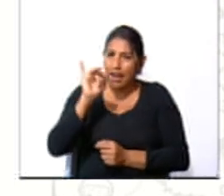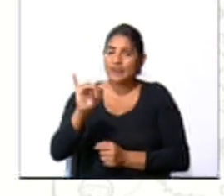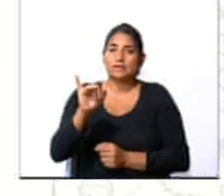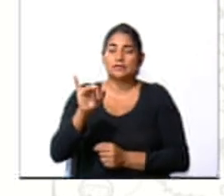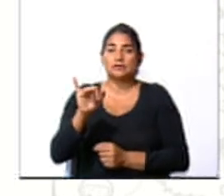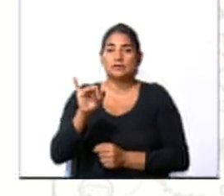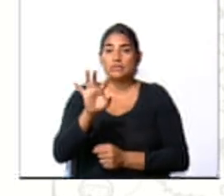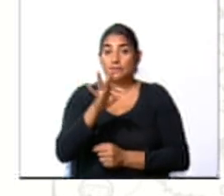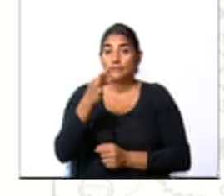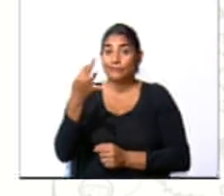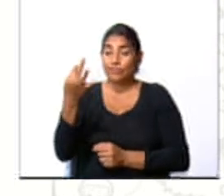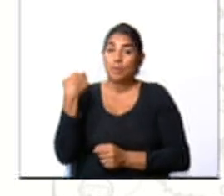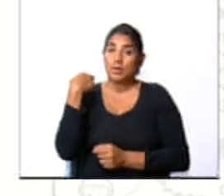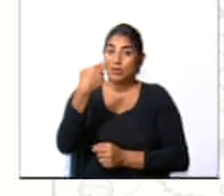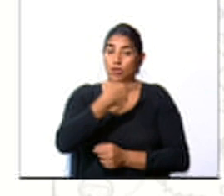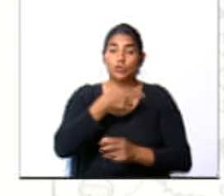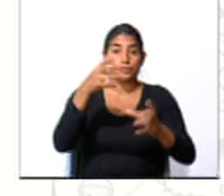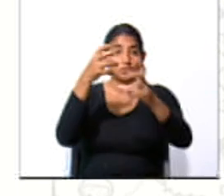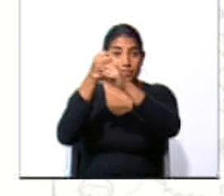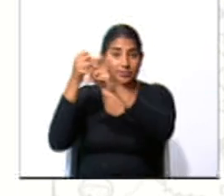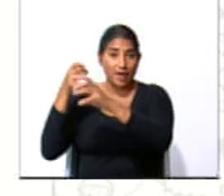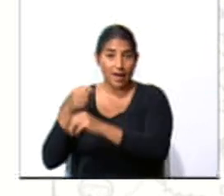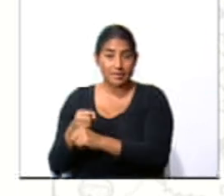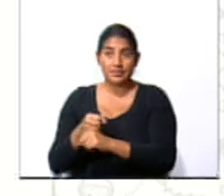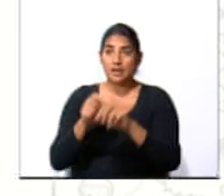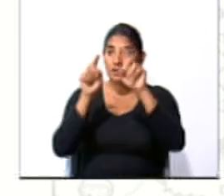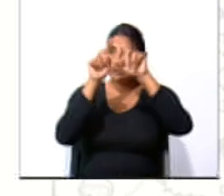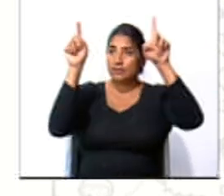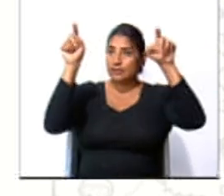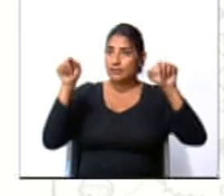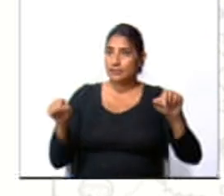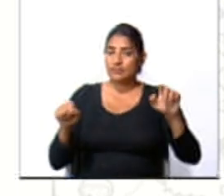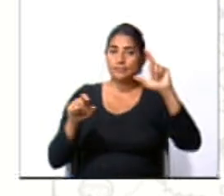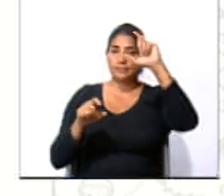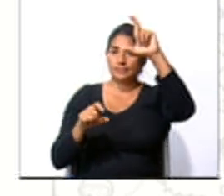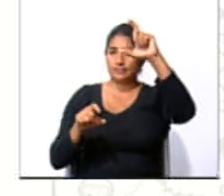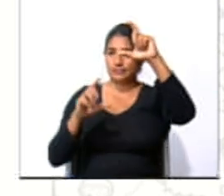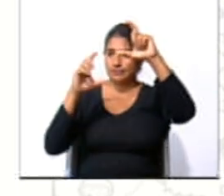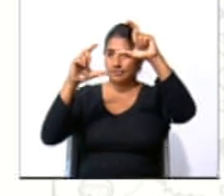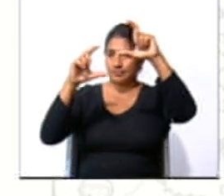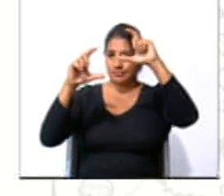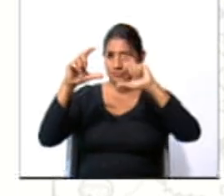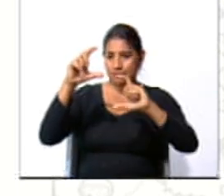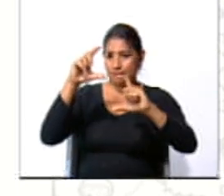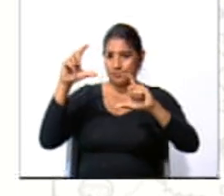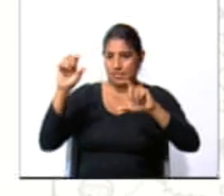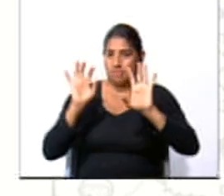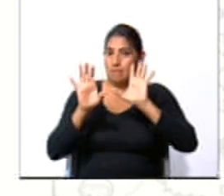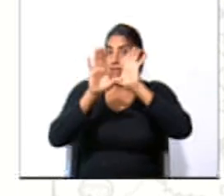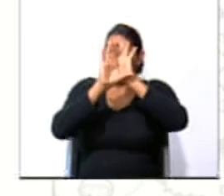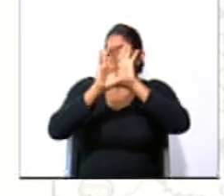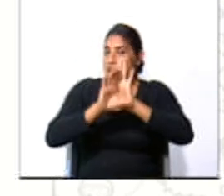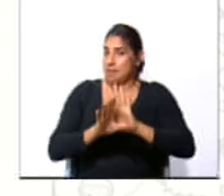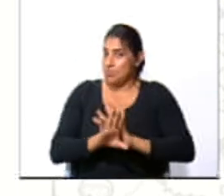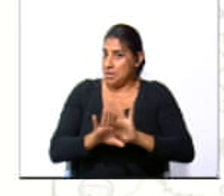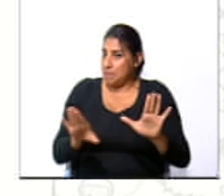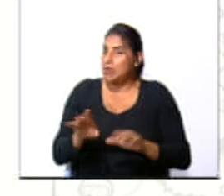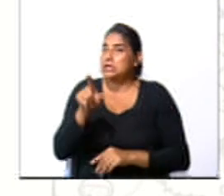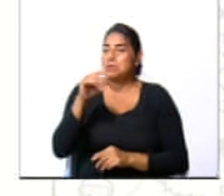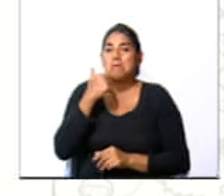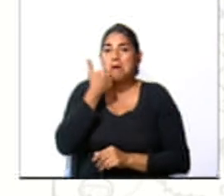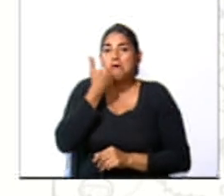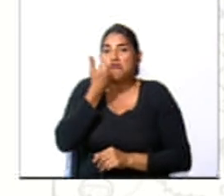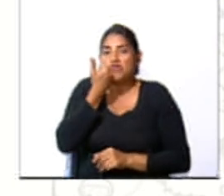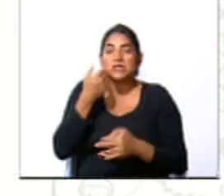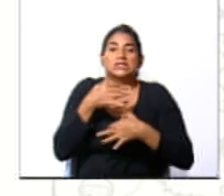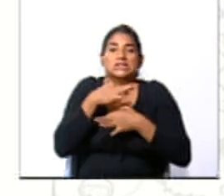la única manera de realizar un esquema. Este ejemplo posiblemente sea el más común, el